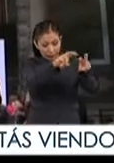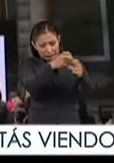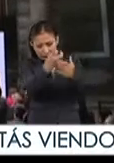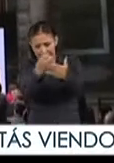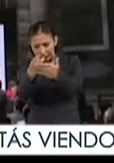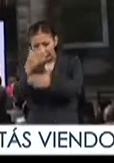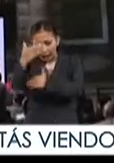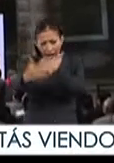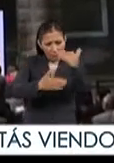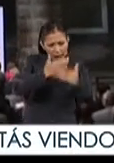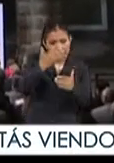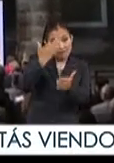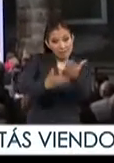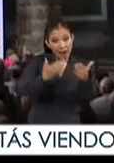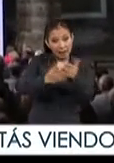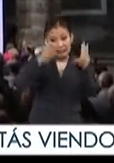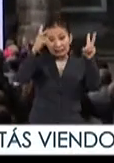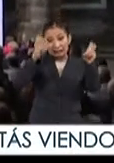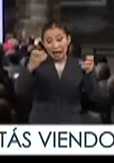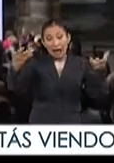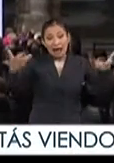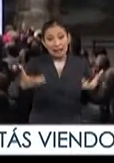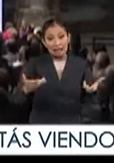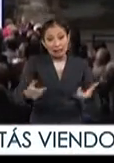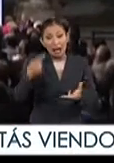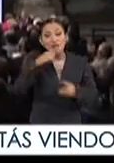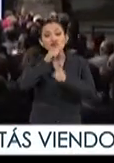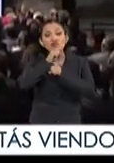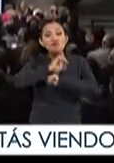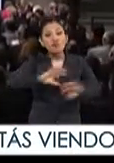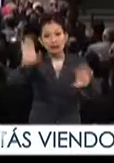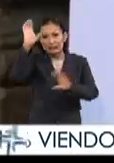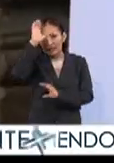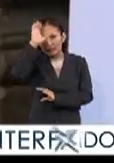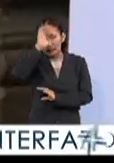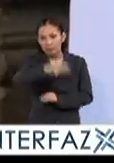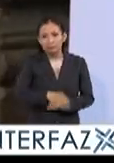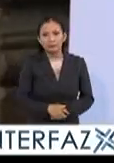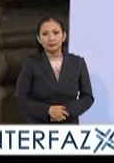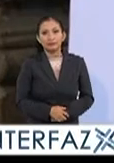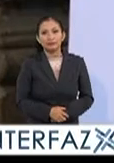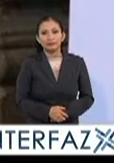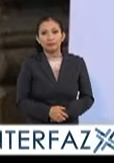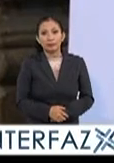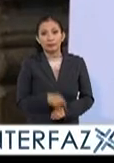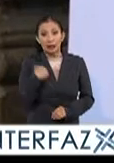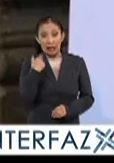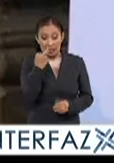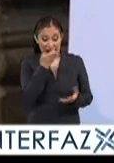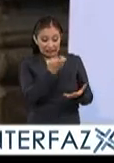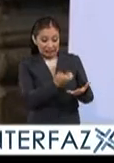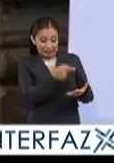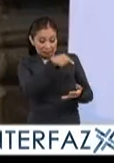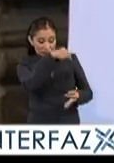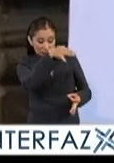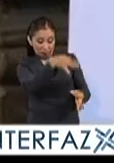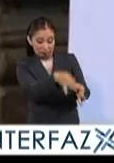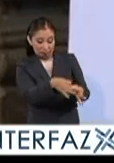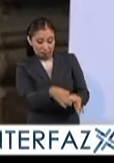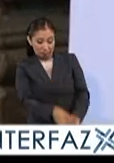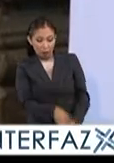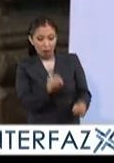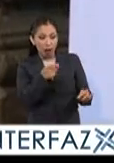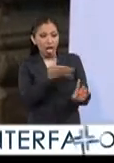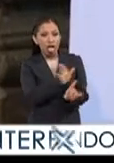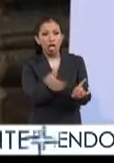crítico de los avances y retos en materia de generación y difusión científica En donde puntualmente sin